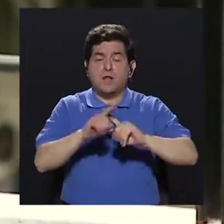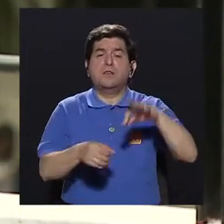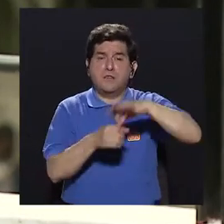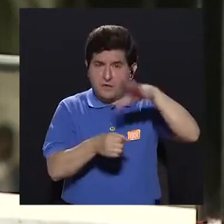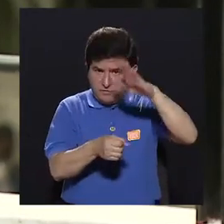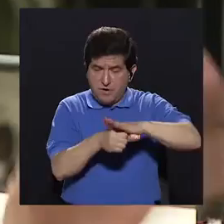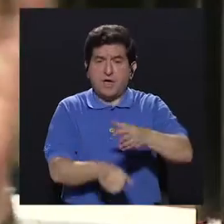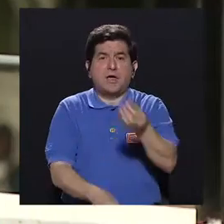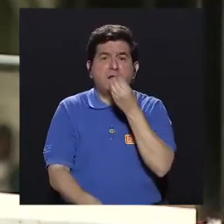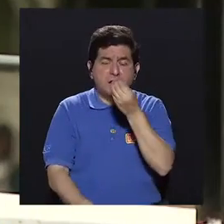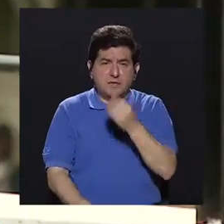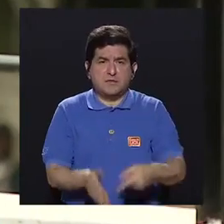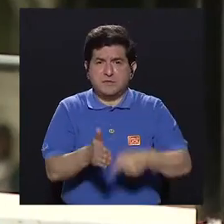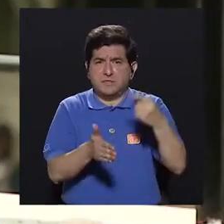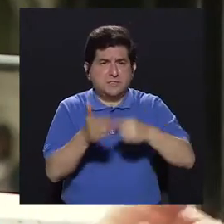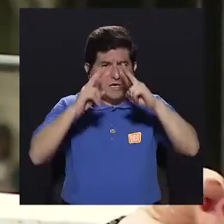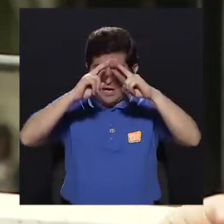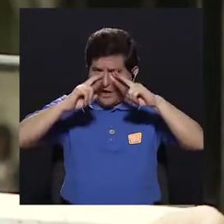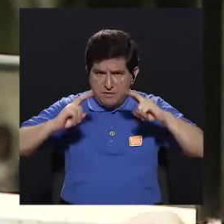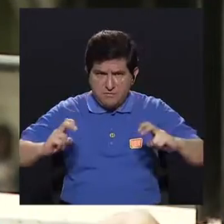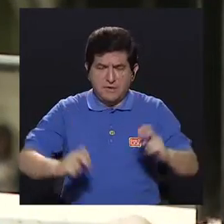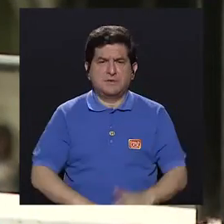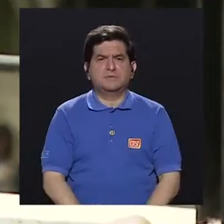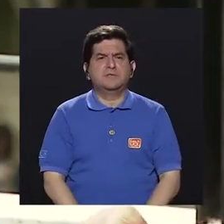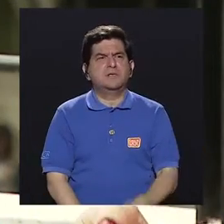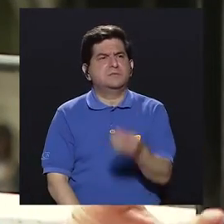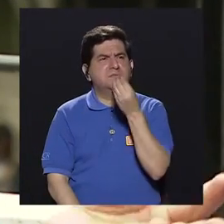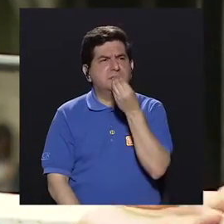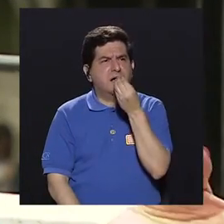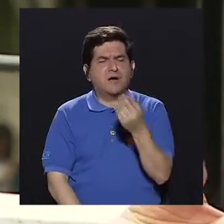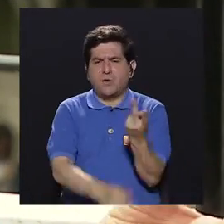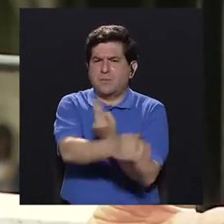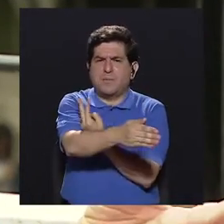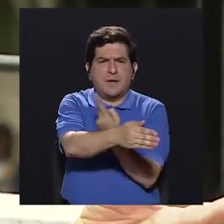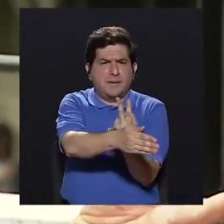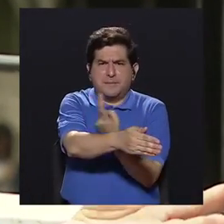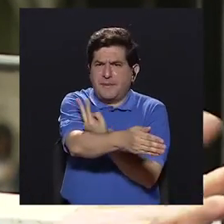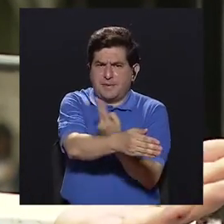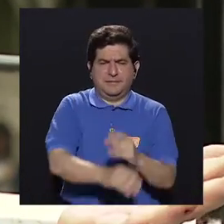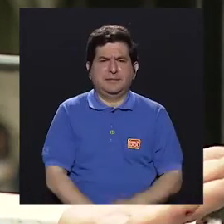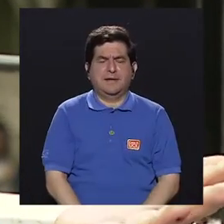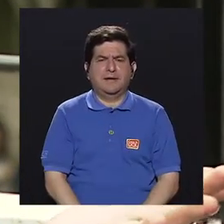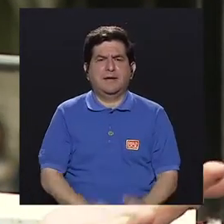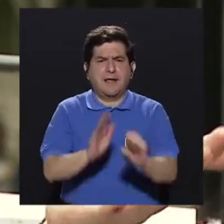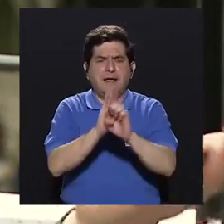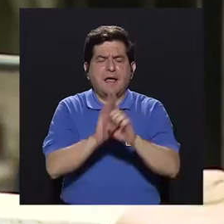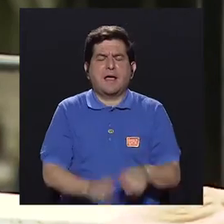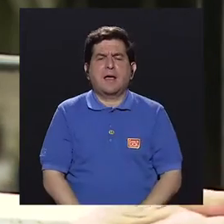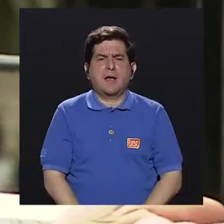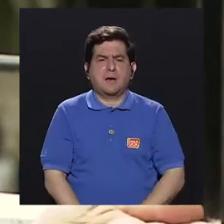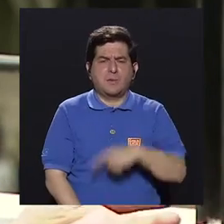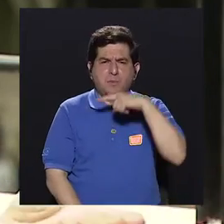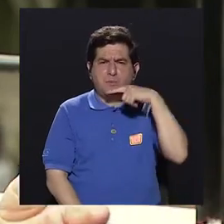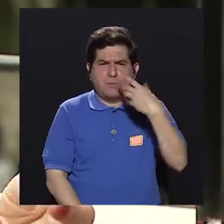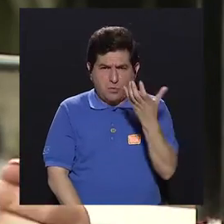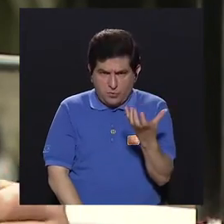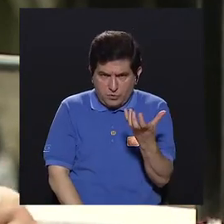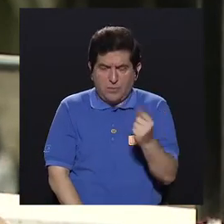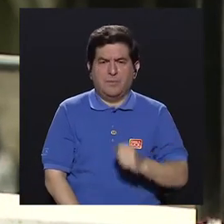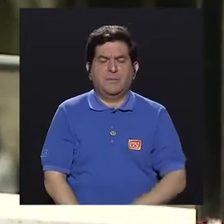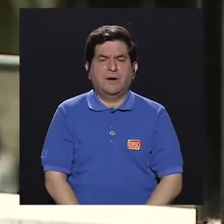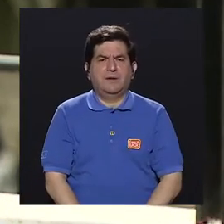semillas que a veces hasta ni analizamos, cuando comemos vegetales, ¿verdad? Como el tomate, como